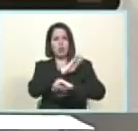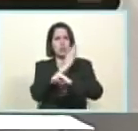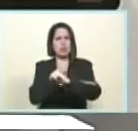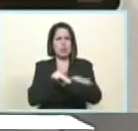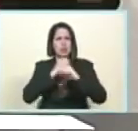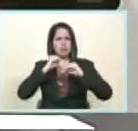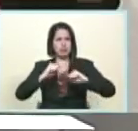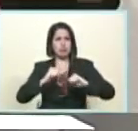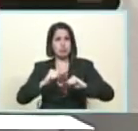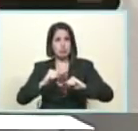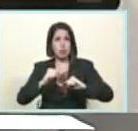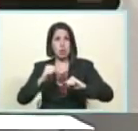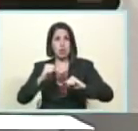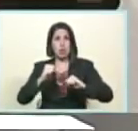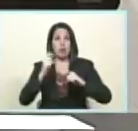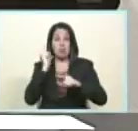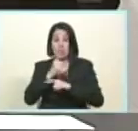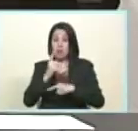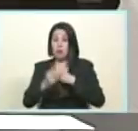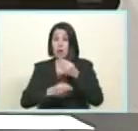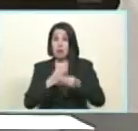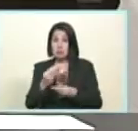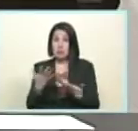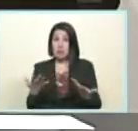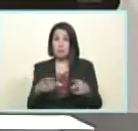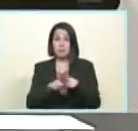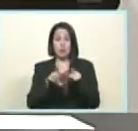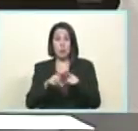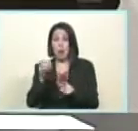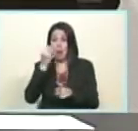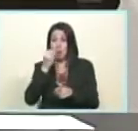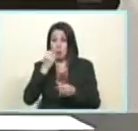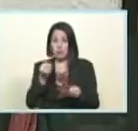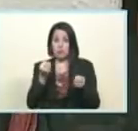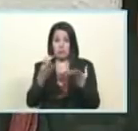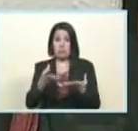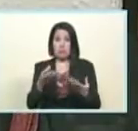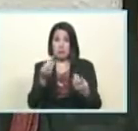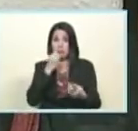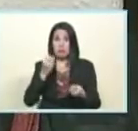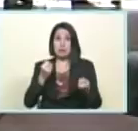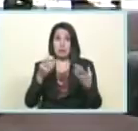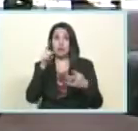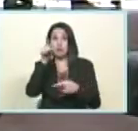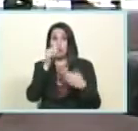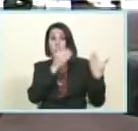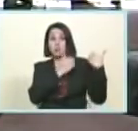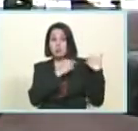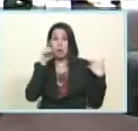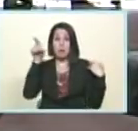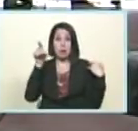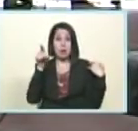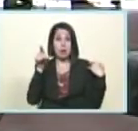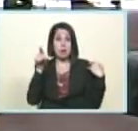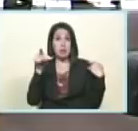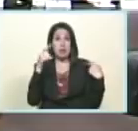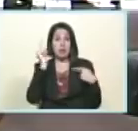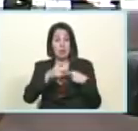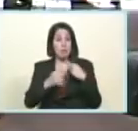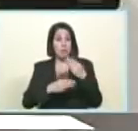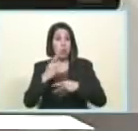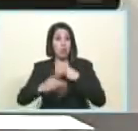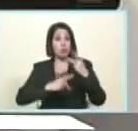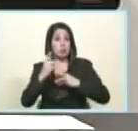y los CLAP los comités locales de abastecimiento y producción Freddy es tu responsabilidad tienen que ser entes productivos